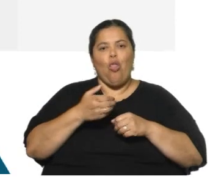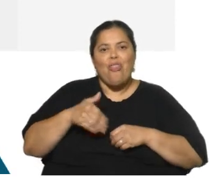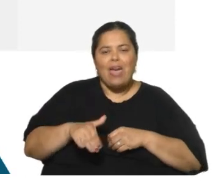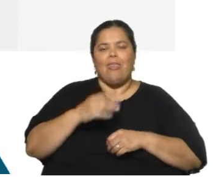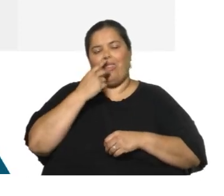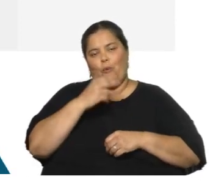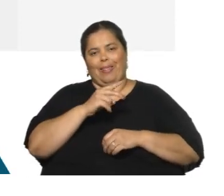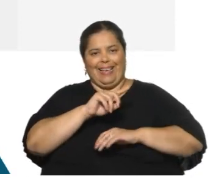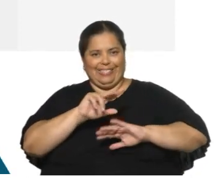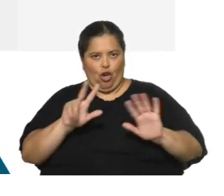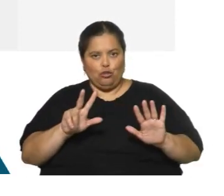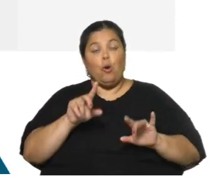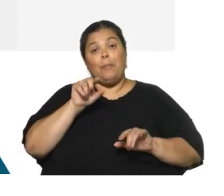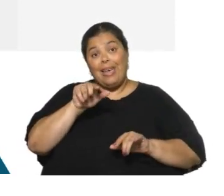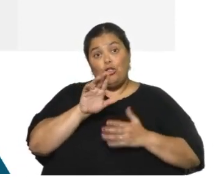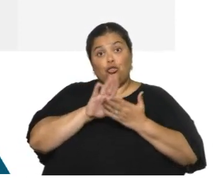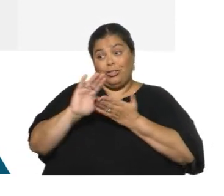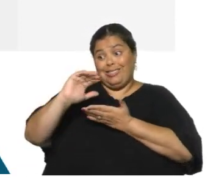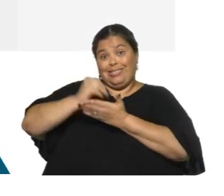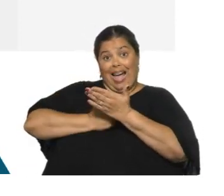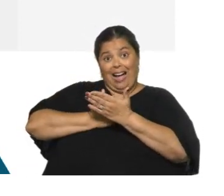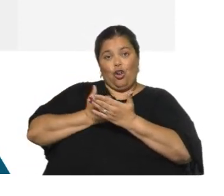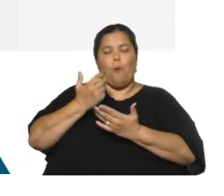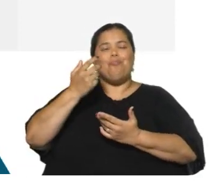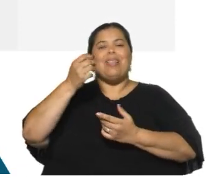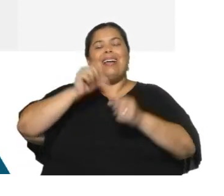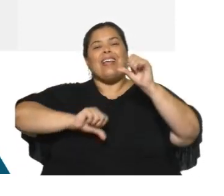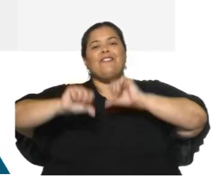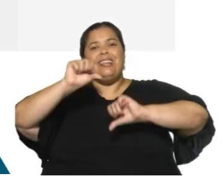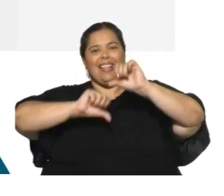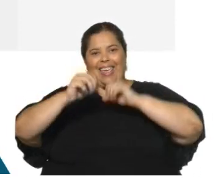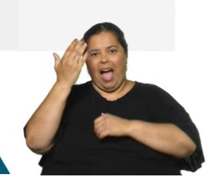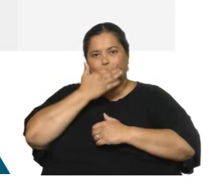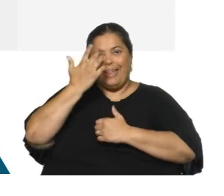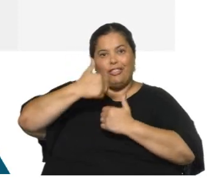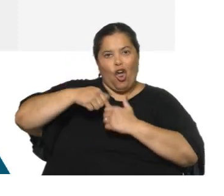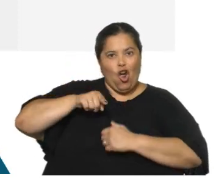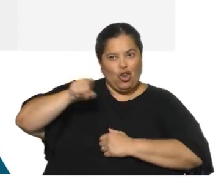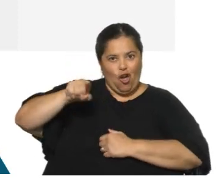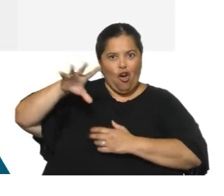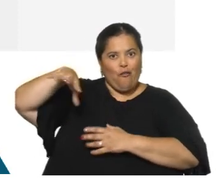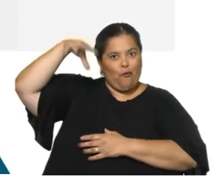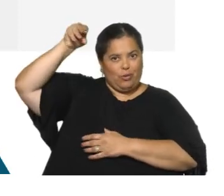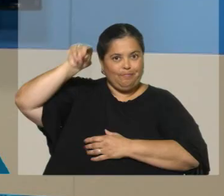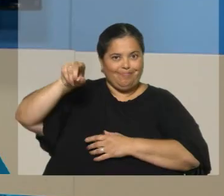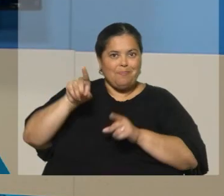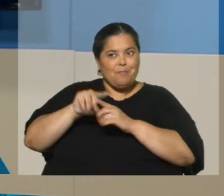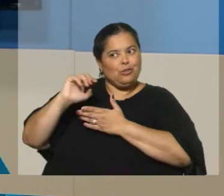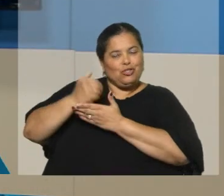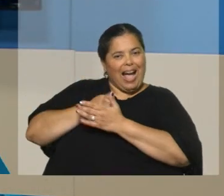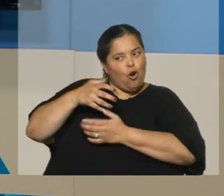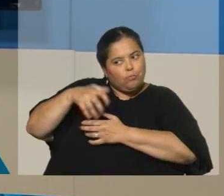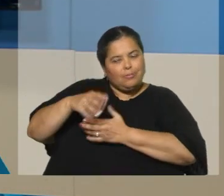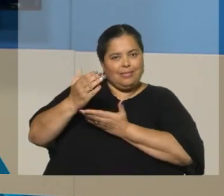cuanto a quitar la refinería. Otra forma de verlo, seguir excluyendo ramas de gran peso por sí solas. Nos queda lo que se denomina, por ejemplo, núcleo